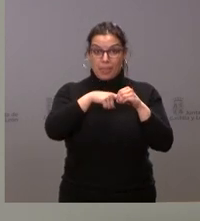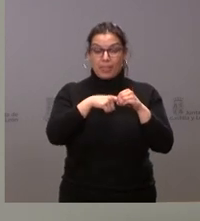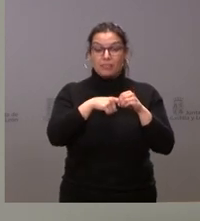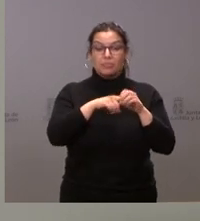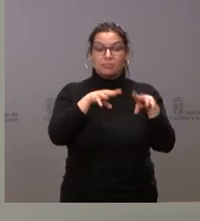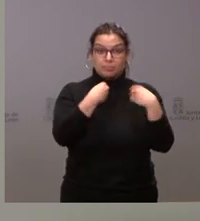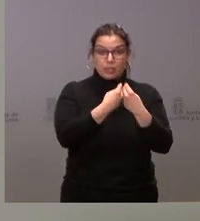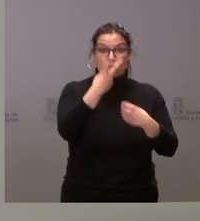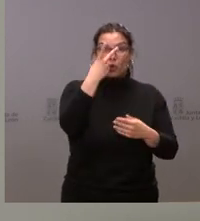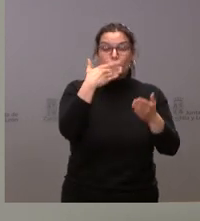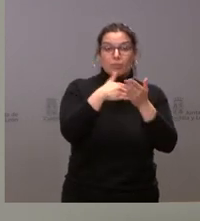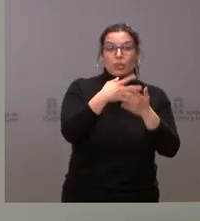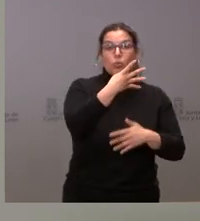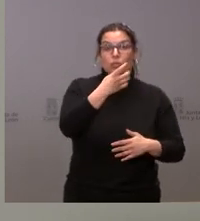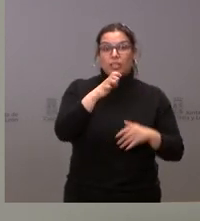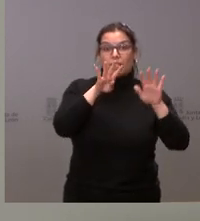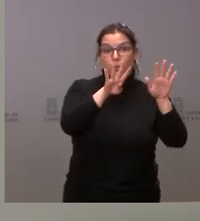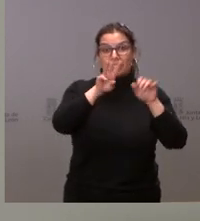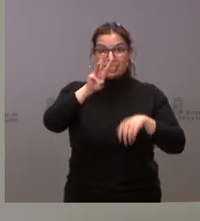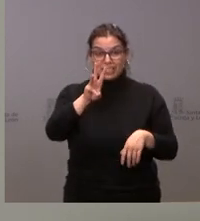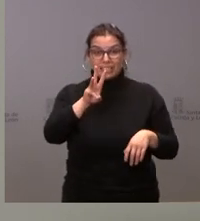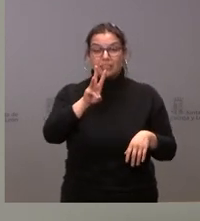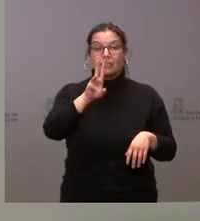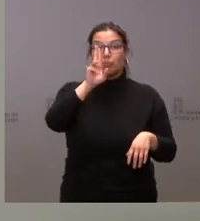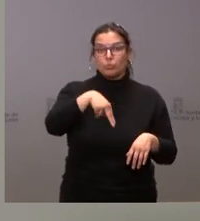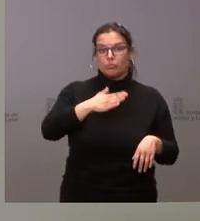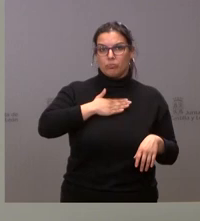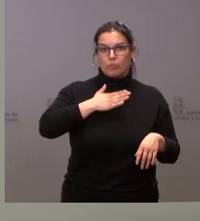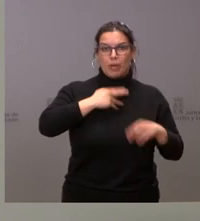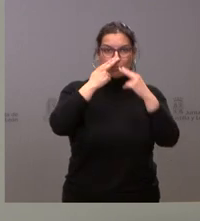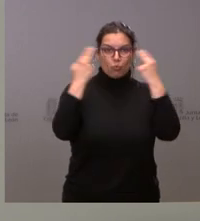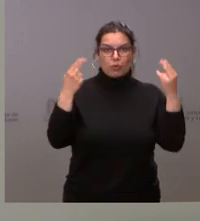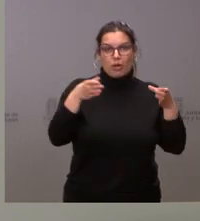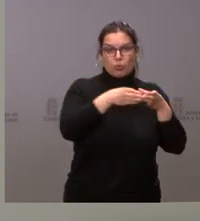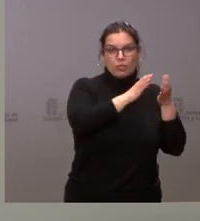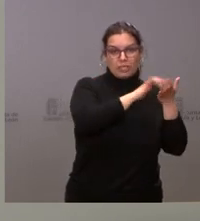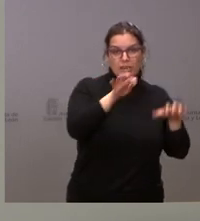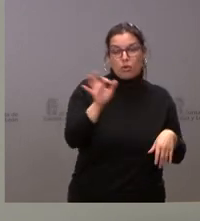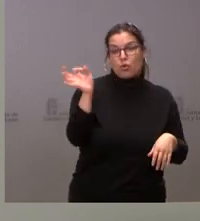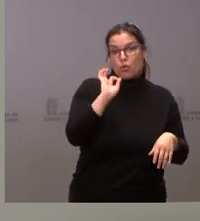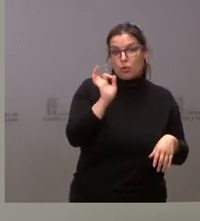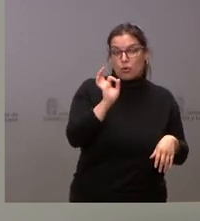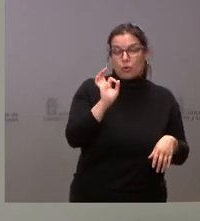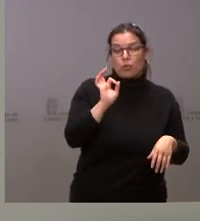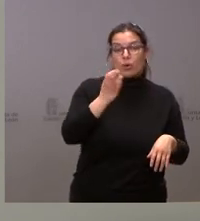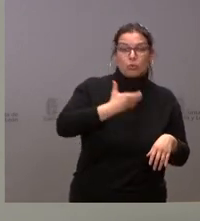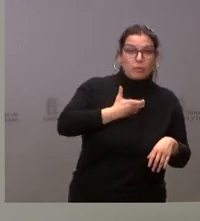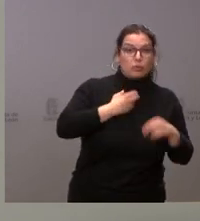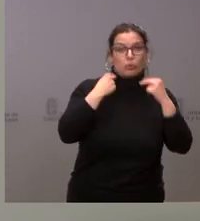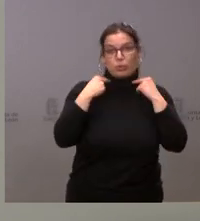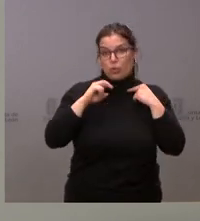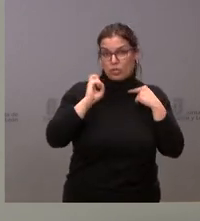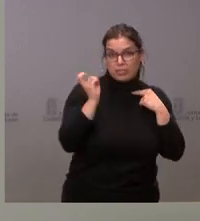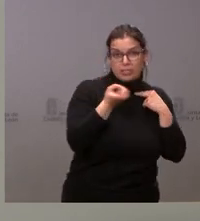.493 serían plazas públicas de la Junta de Castilla y León o de las entidades locales con las que hemos contactado